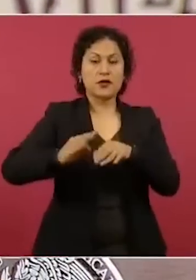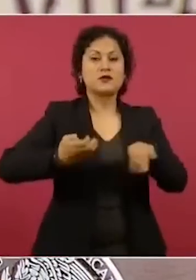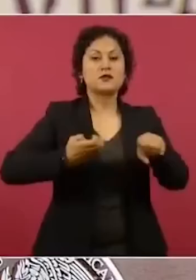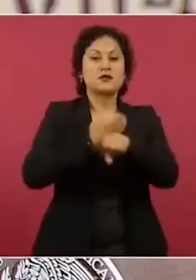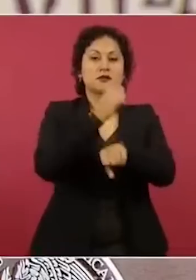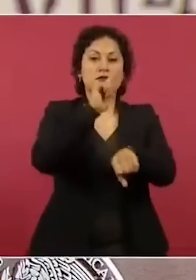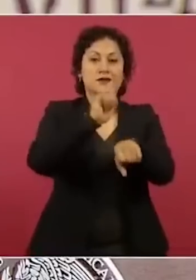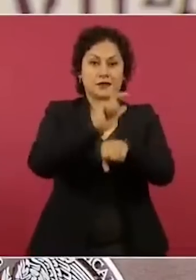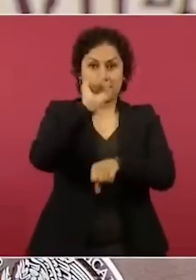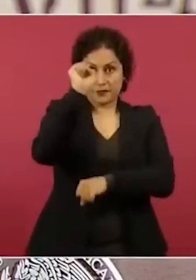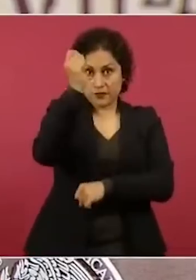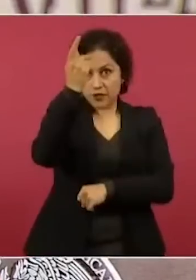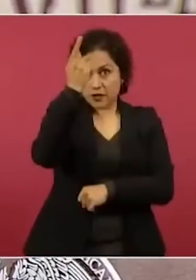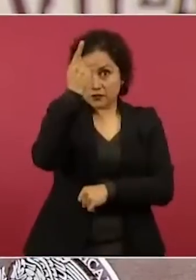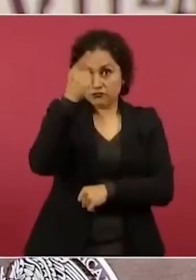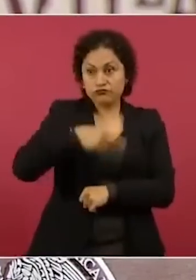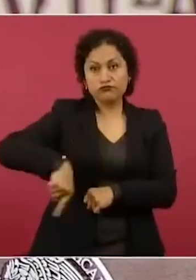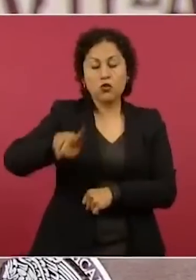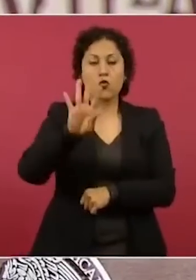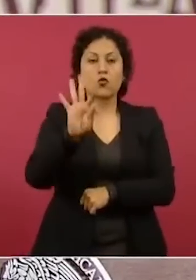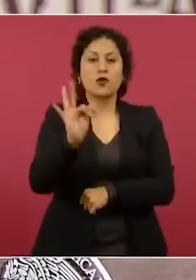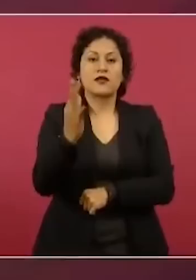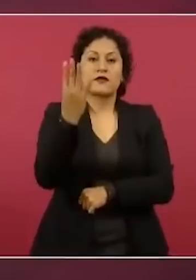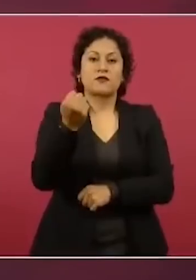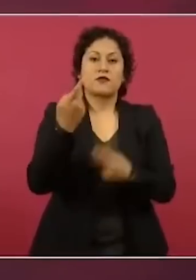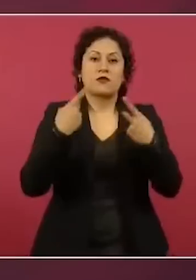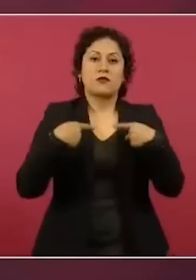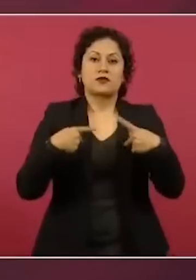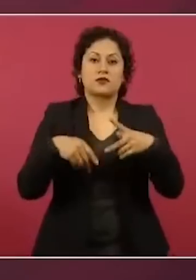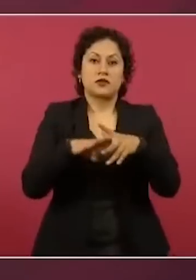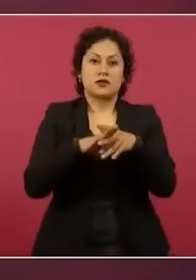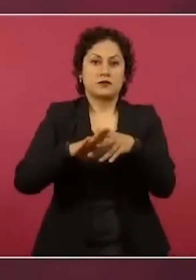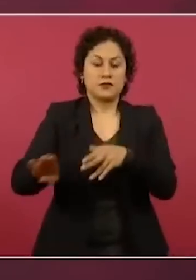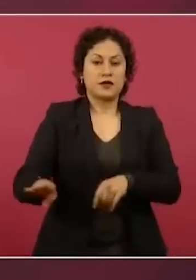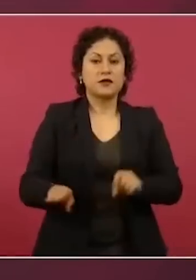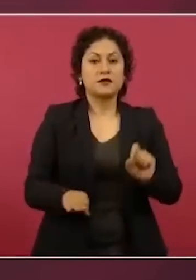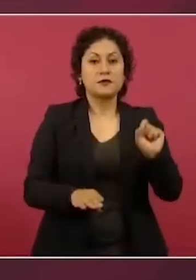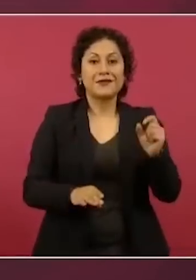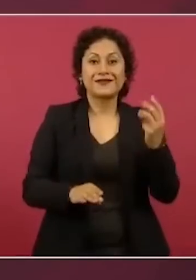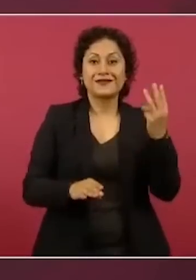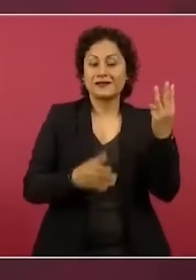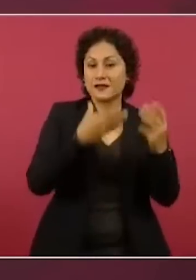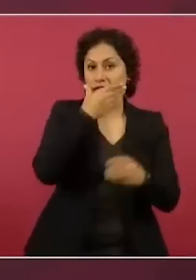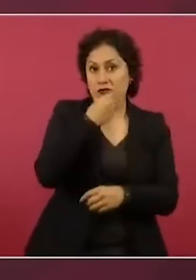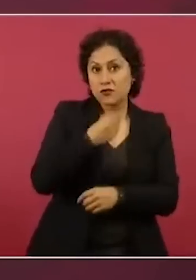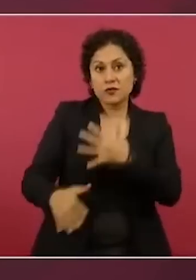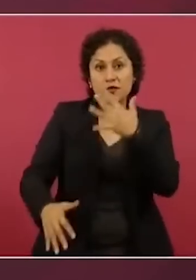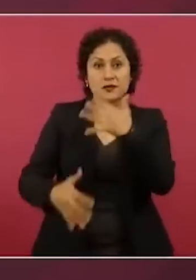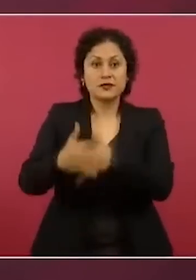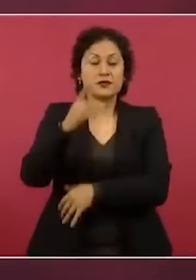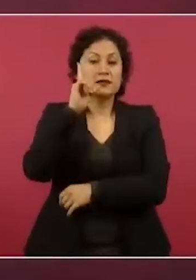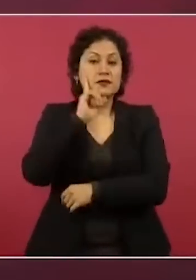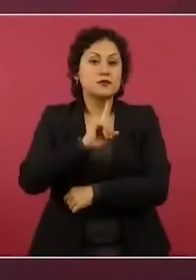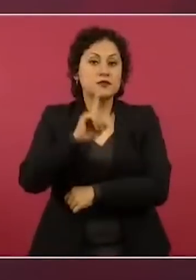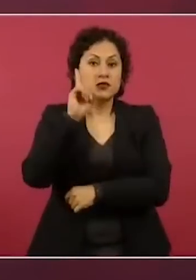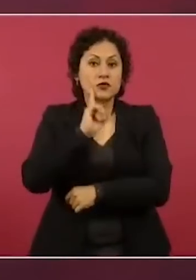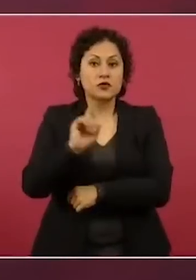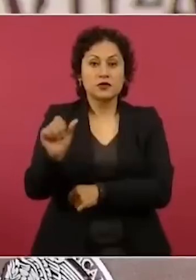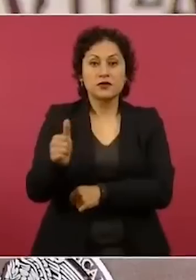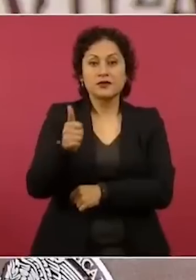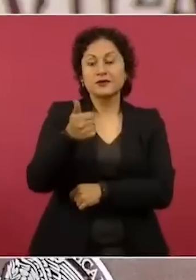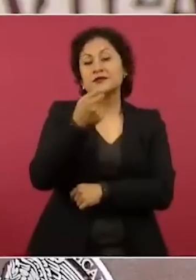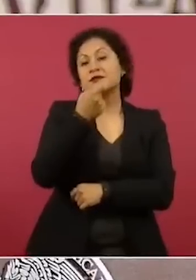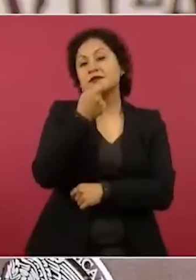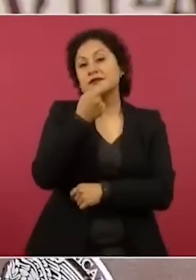Estos migrantes, los 49 migrantes, son 23 hombres, 15 mujeres, 6